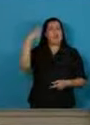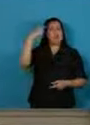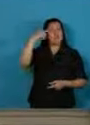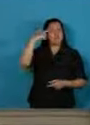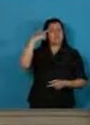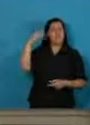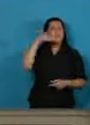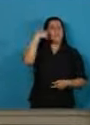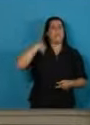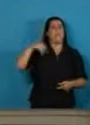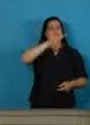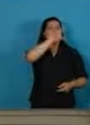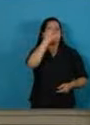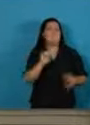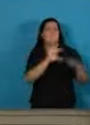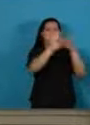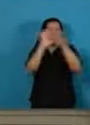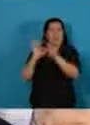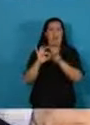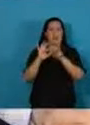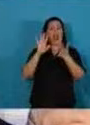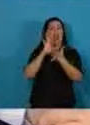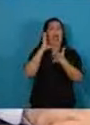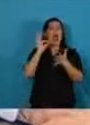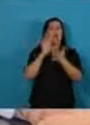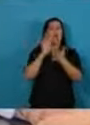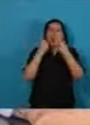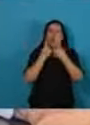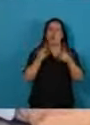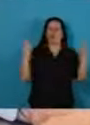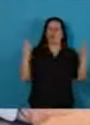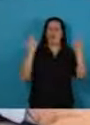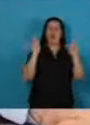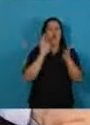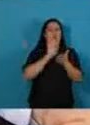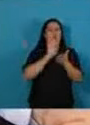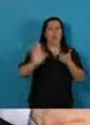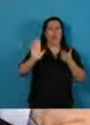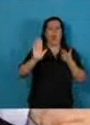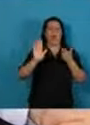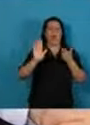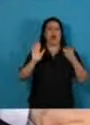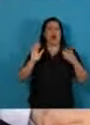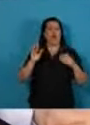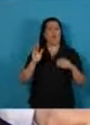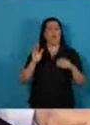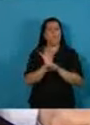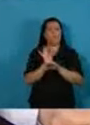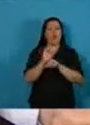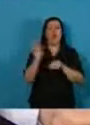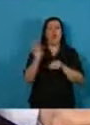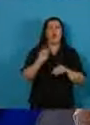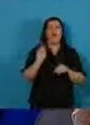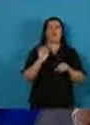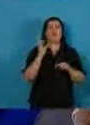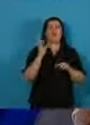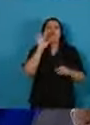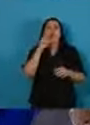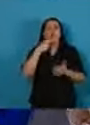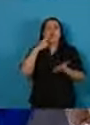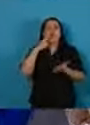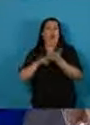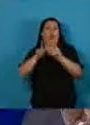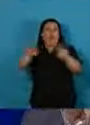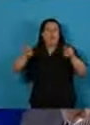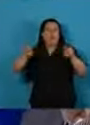innovador, en clave productiva y social, más allá de lo meramente fiscales.